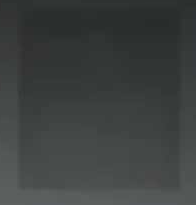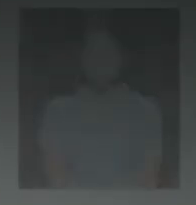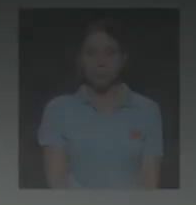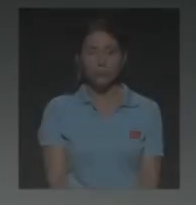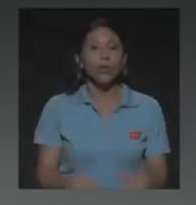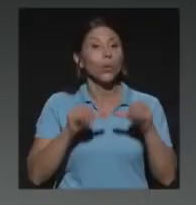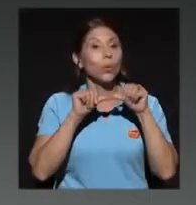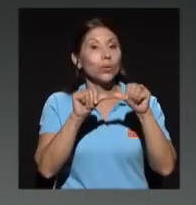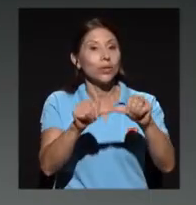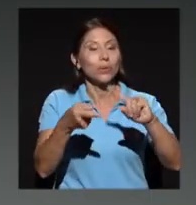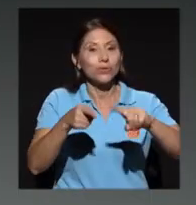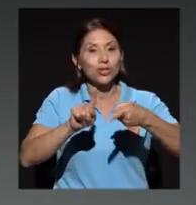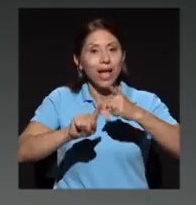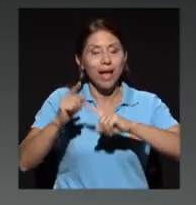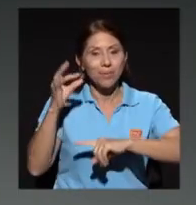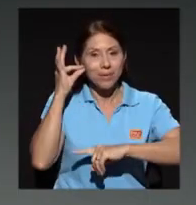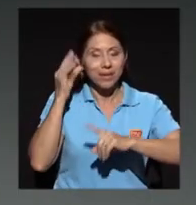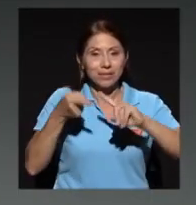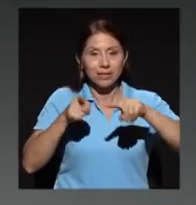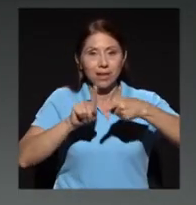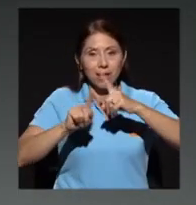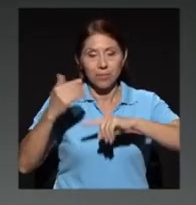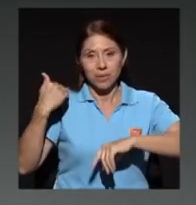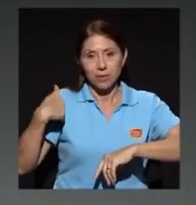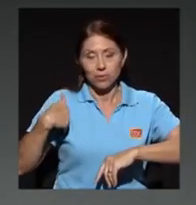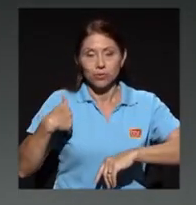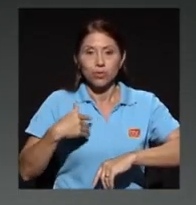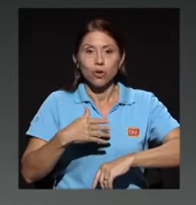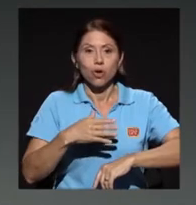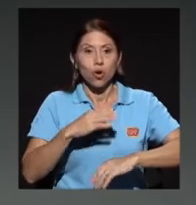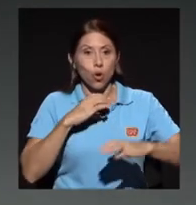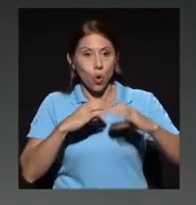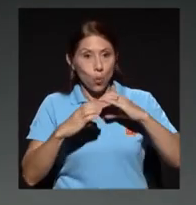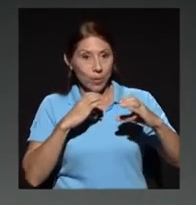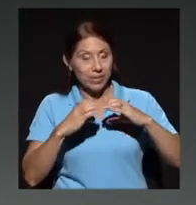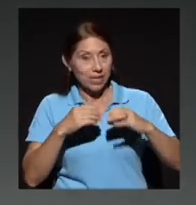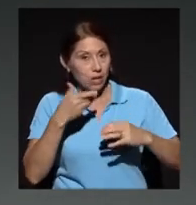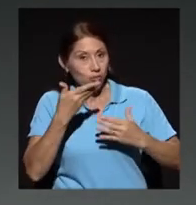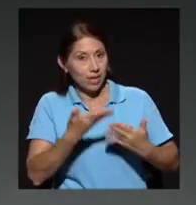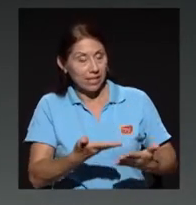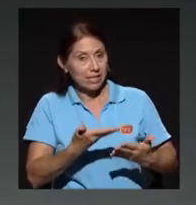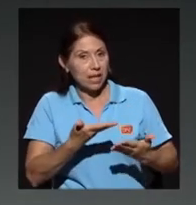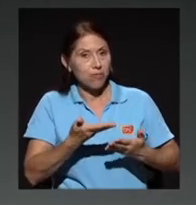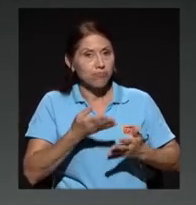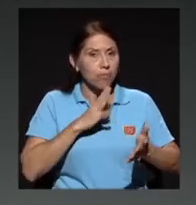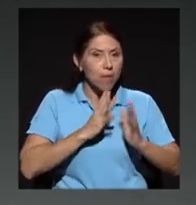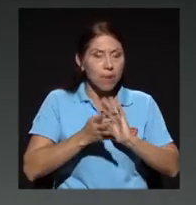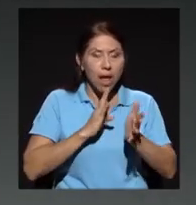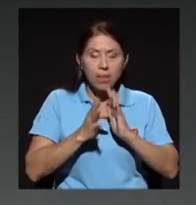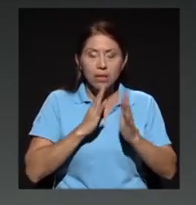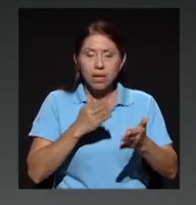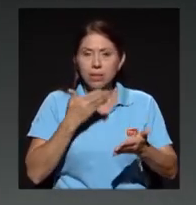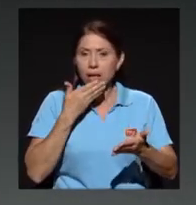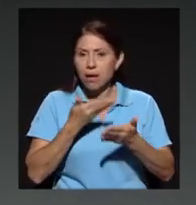Continuamos, amigas y amigos, conversando en esta plática tan enriquecedora y tan